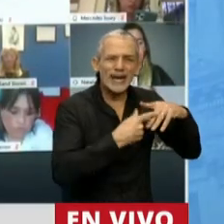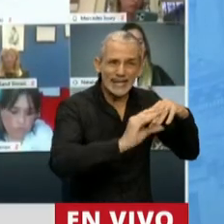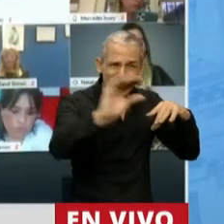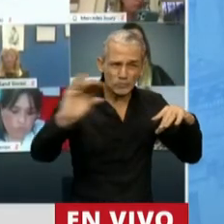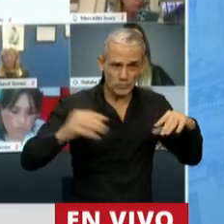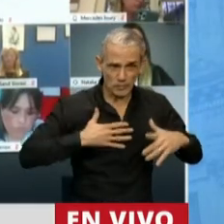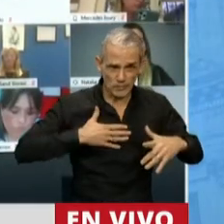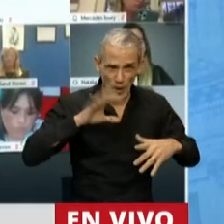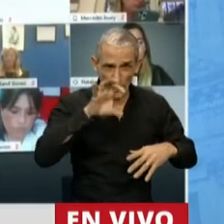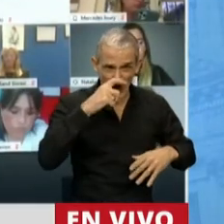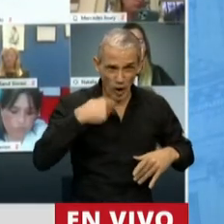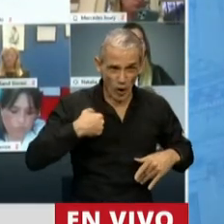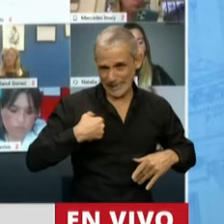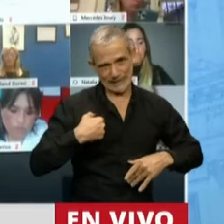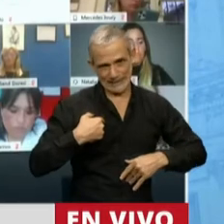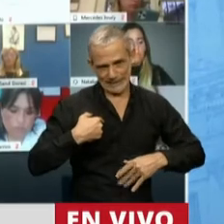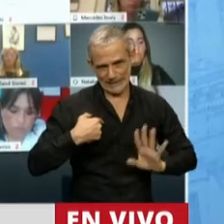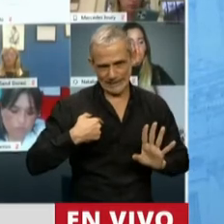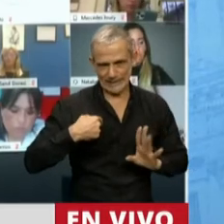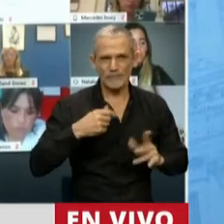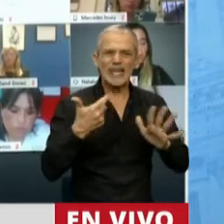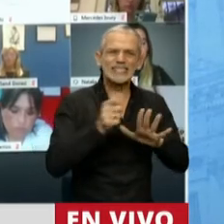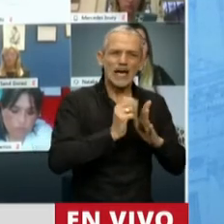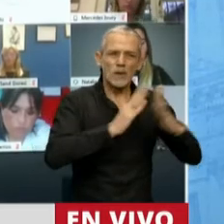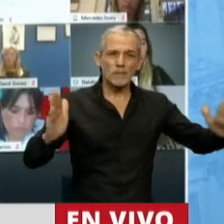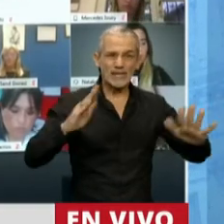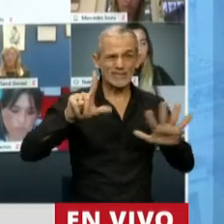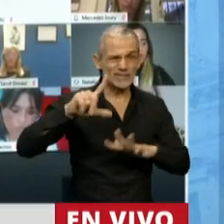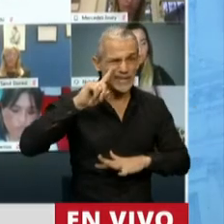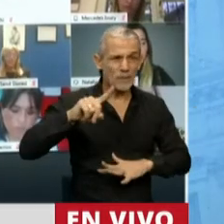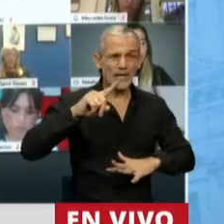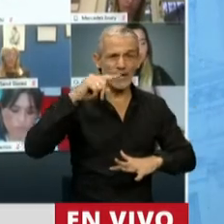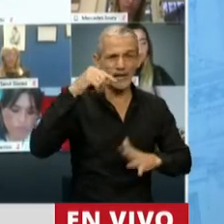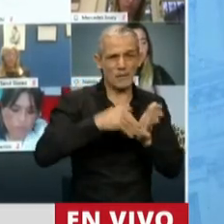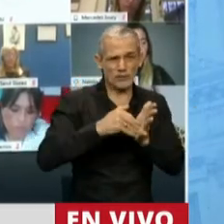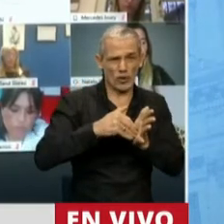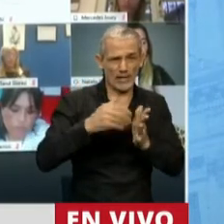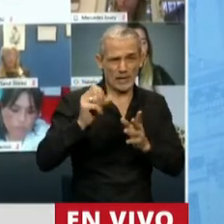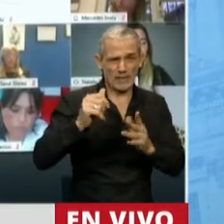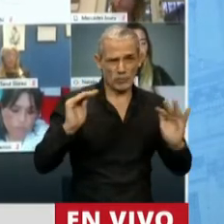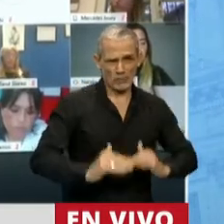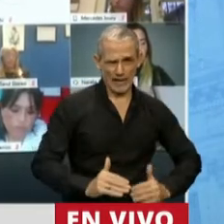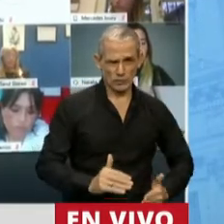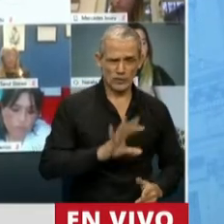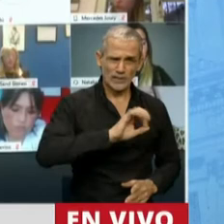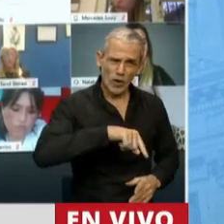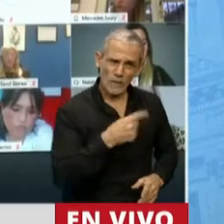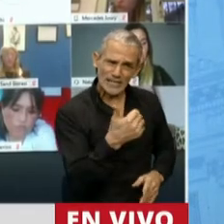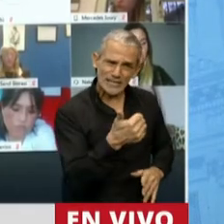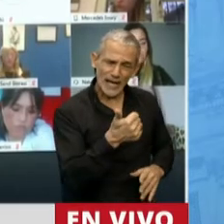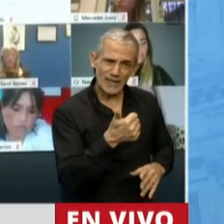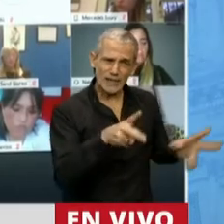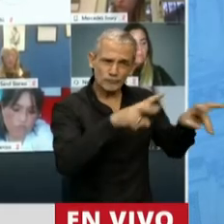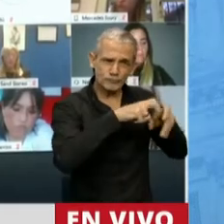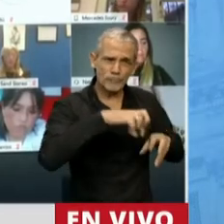provincia estamos cayendo en el primer semestre de 7.000 millones de pesos, una provincia que representa el 2,6 más o menos presupuesto